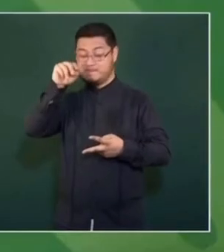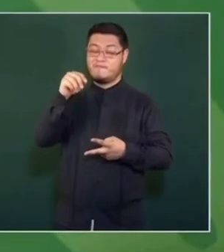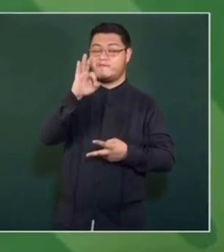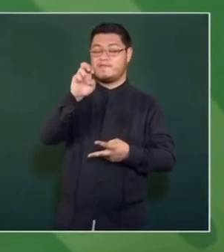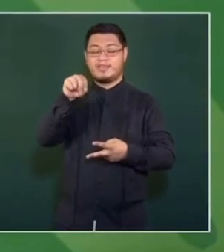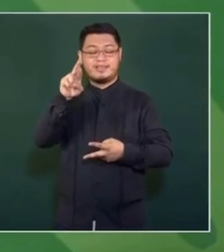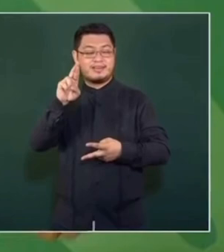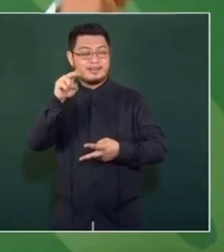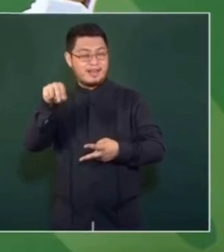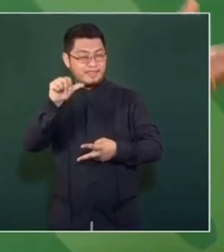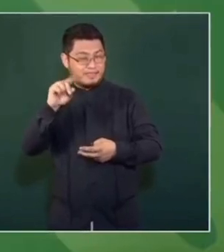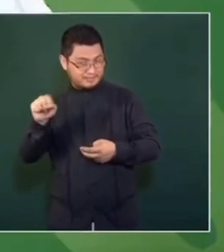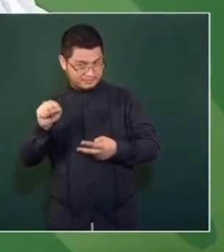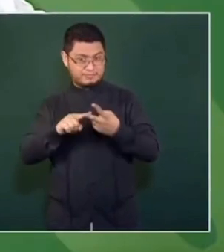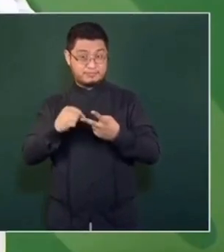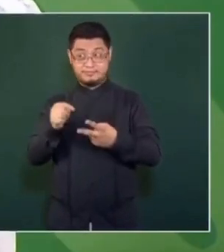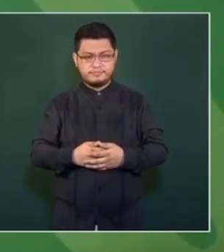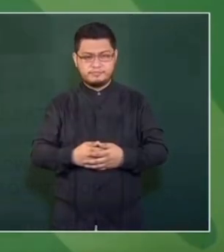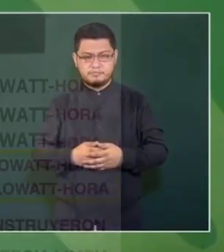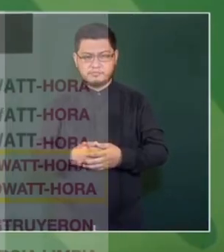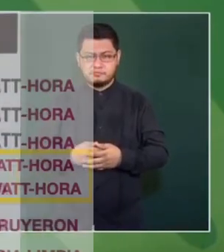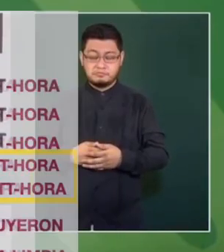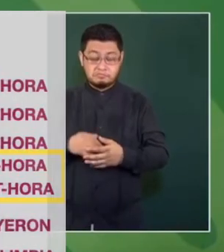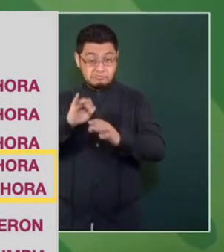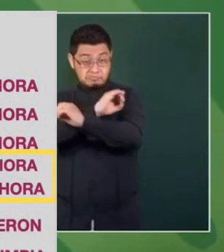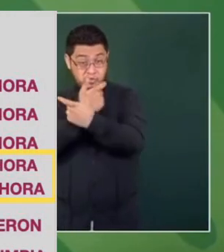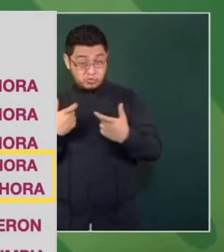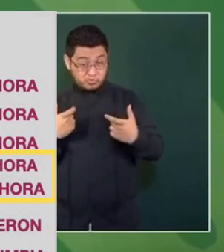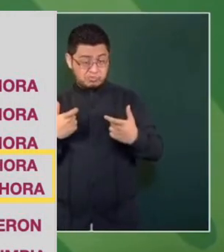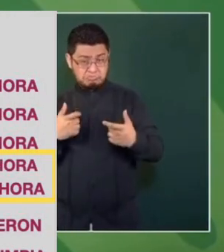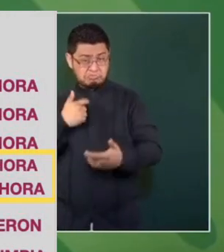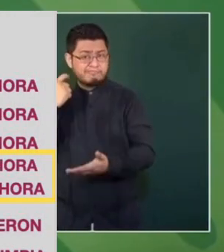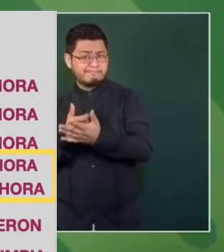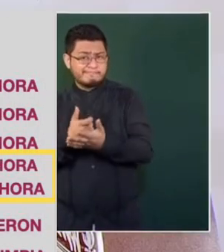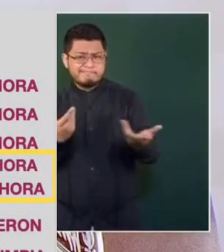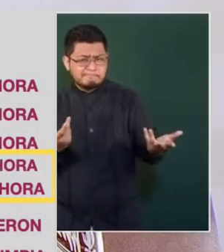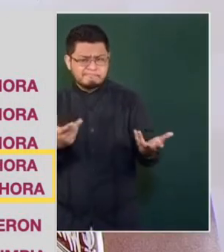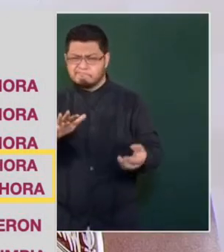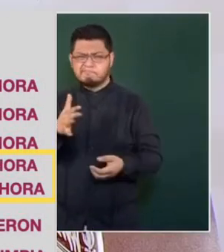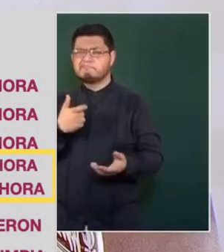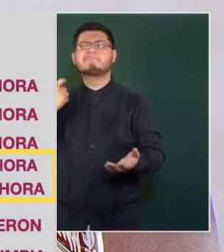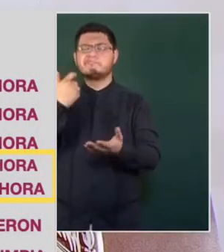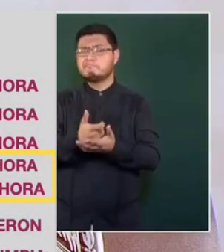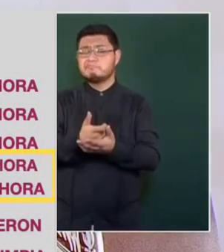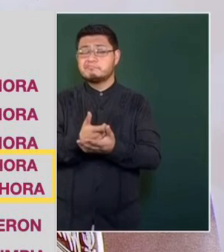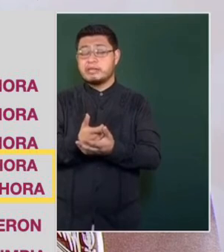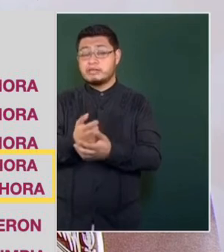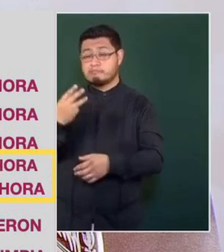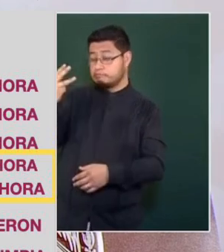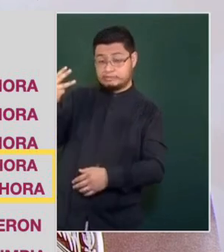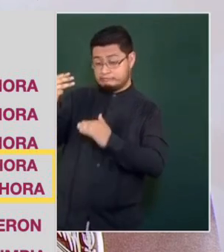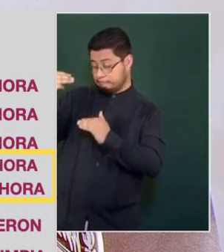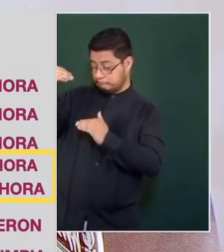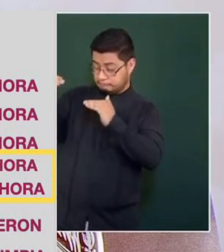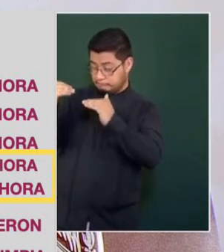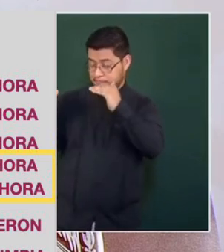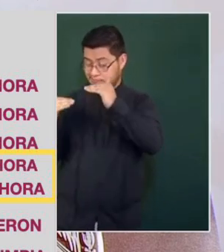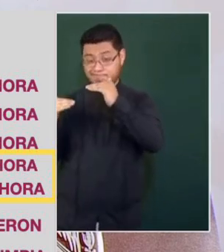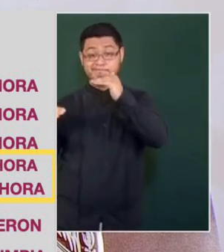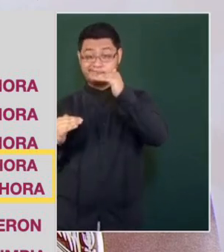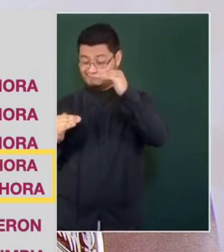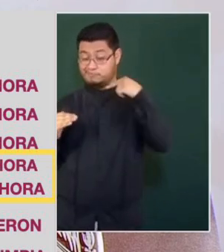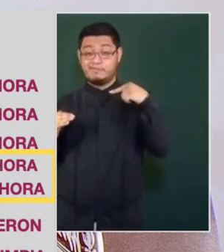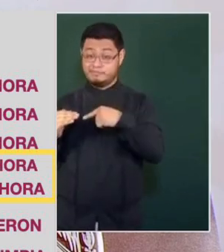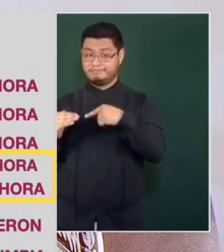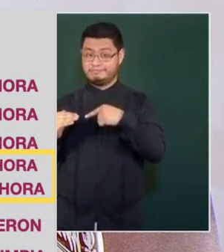de los que mandaban antes. Un Oxo paga de luz tres veces menos que lo que paga